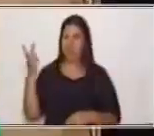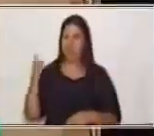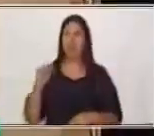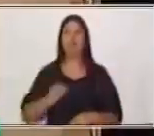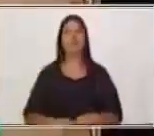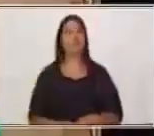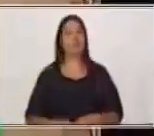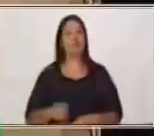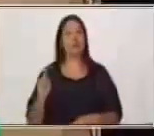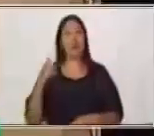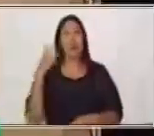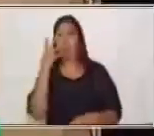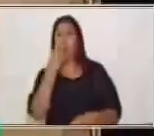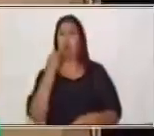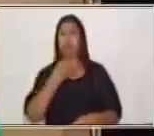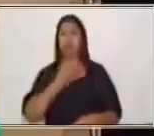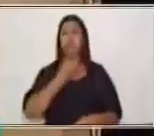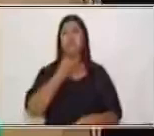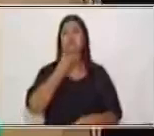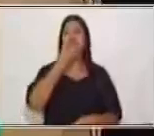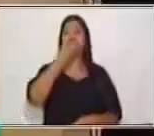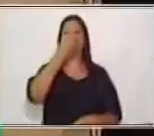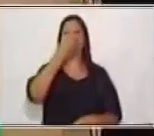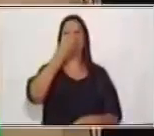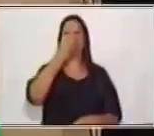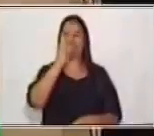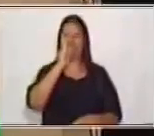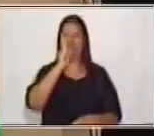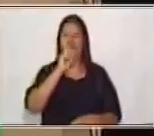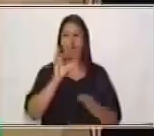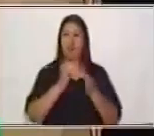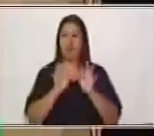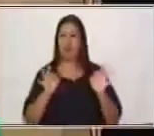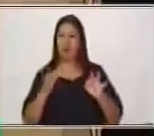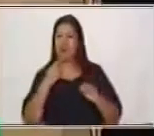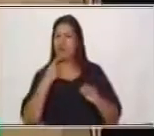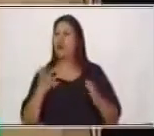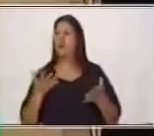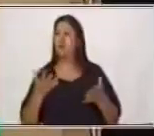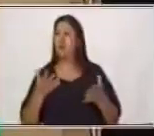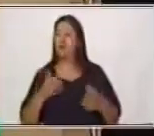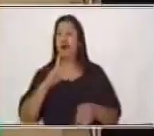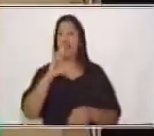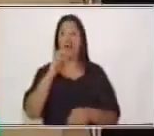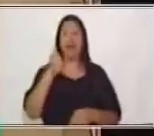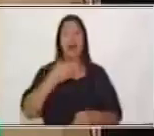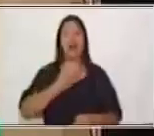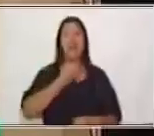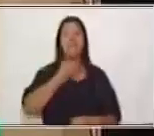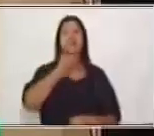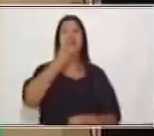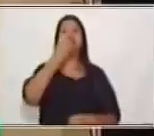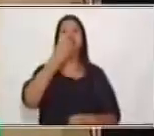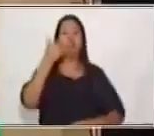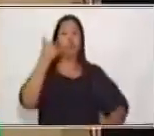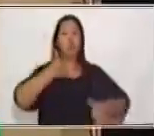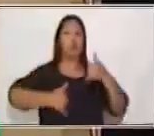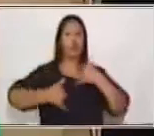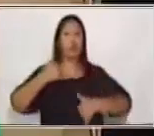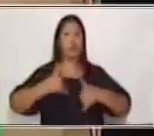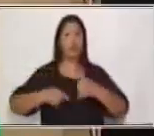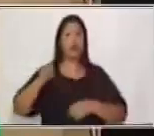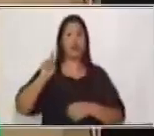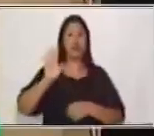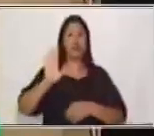linda jirafa. Y entonces nuestra oración dice de la siguiente manera. La jirafa juega con su